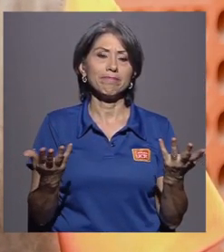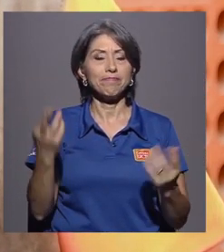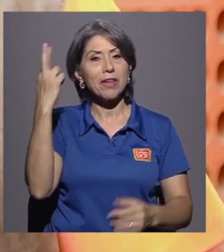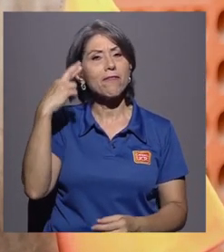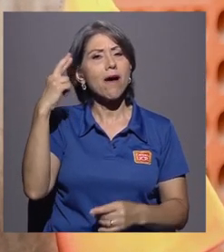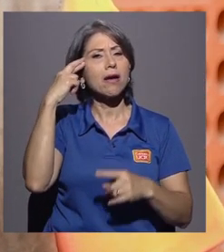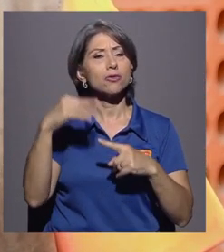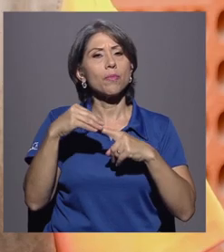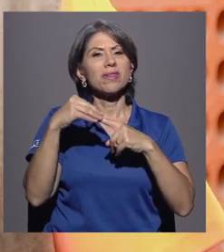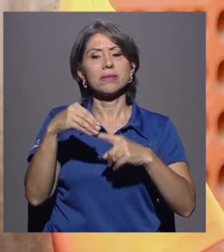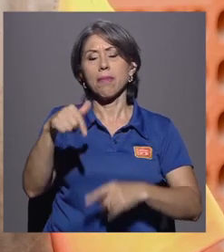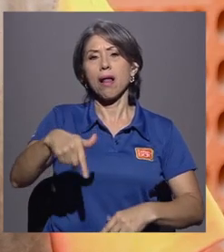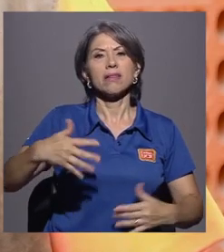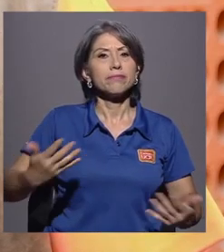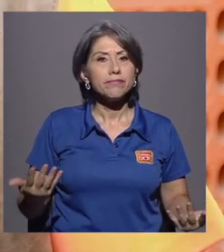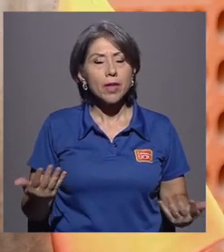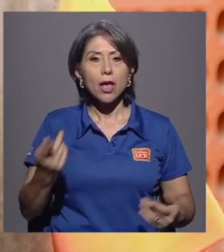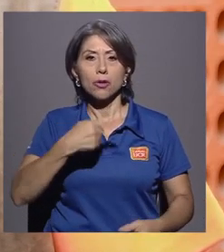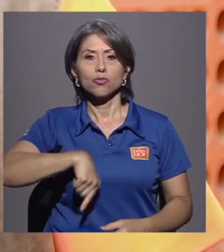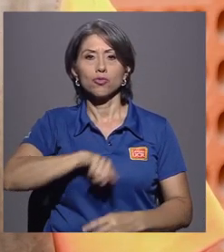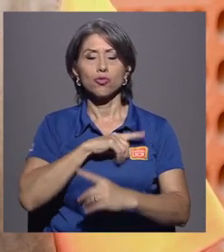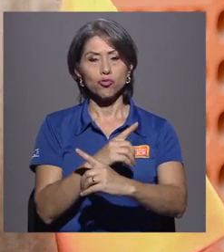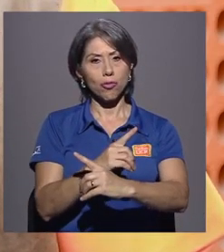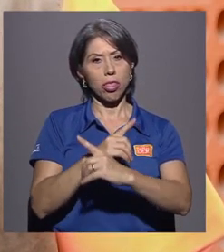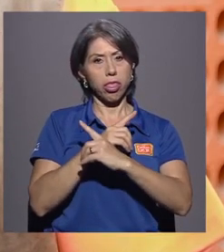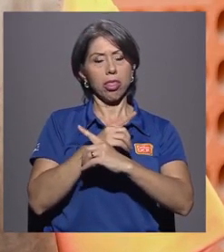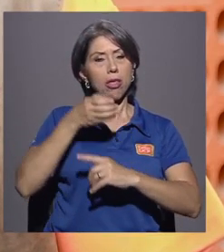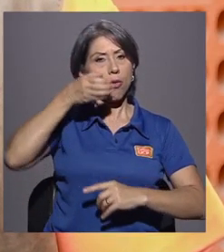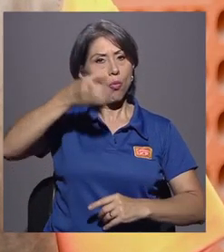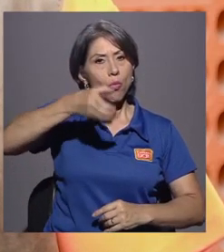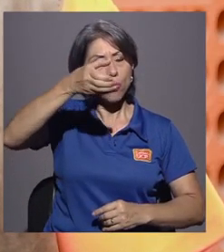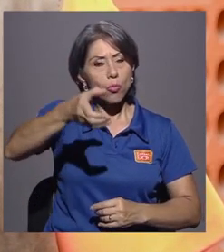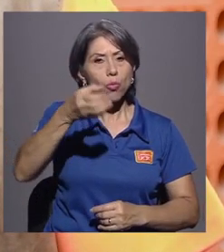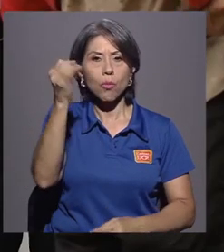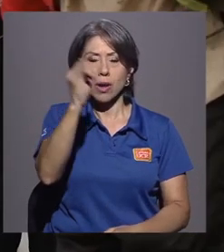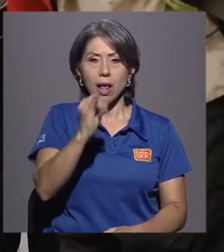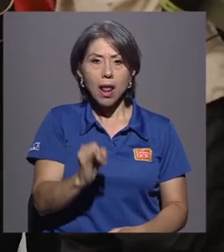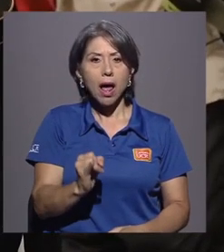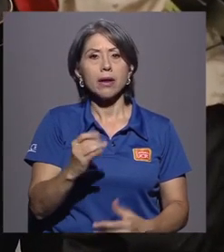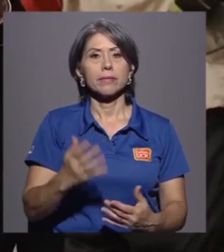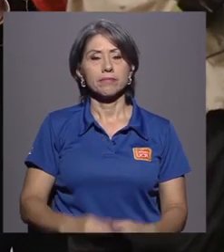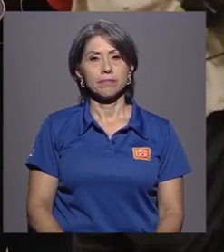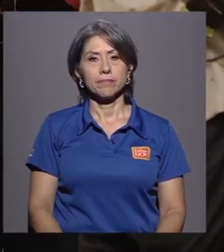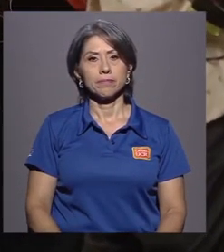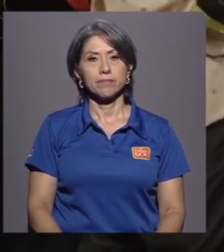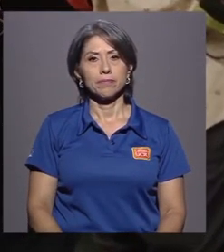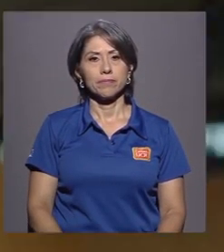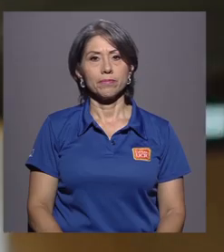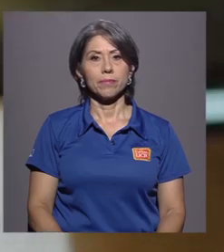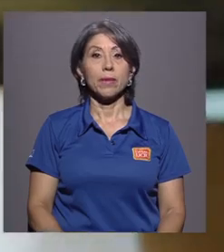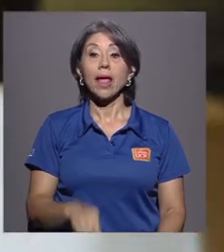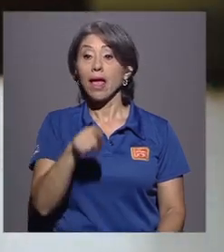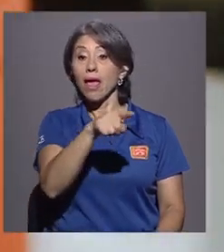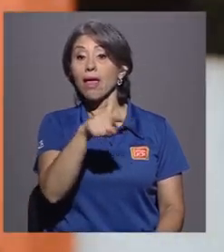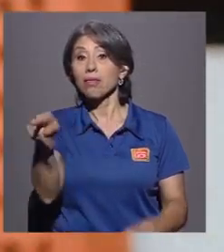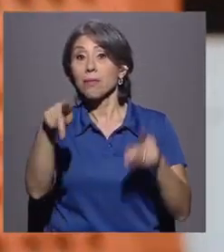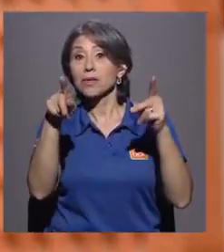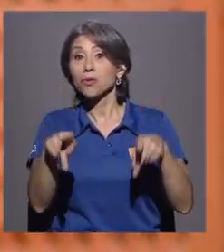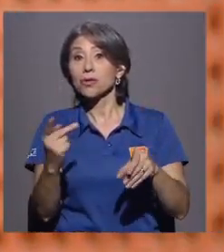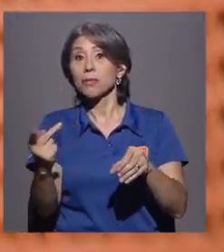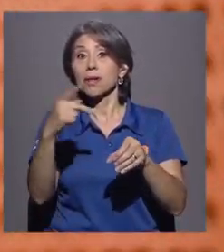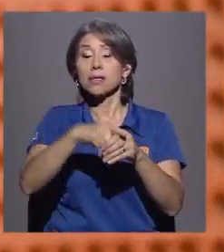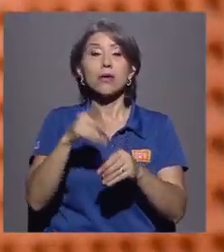razón fundamental es porque estamos en defensa de la cultura, el arte. Entre el elenco